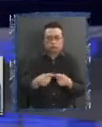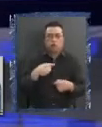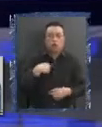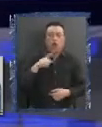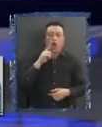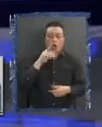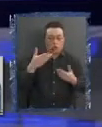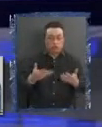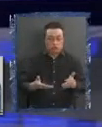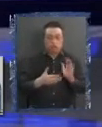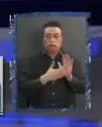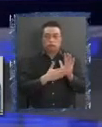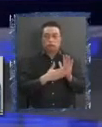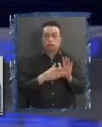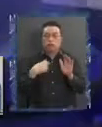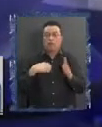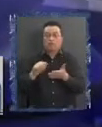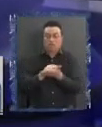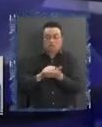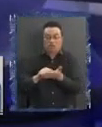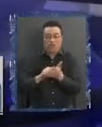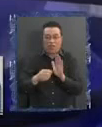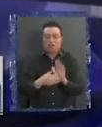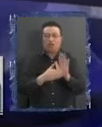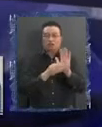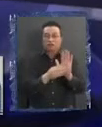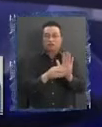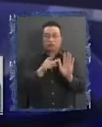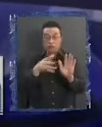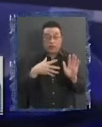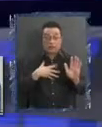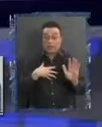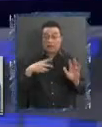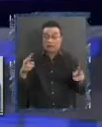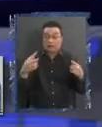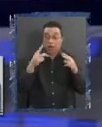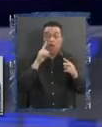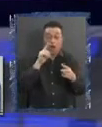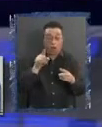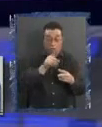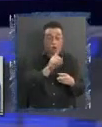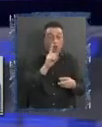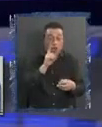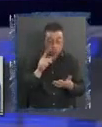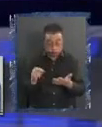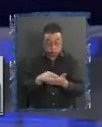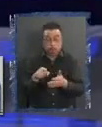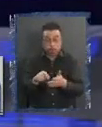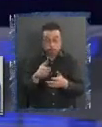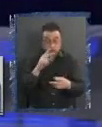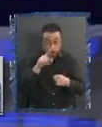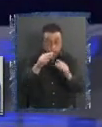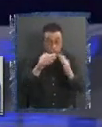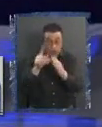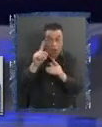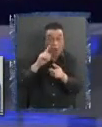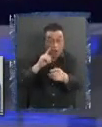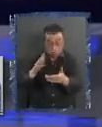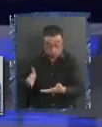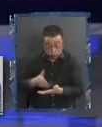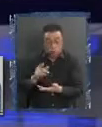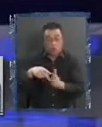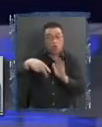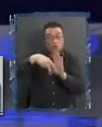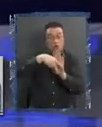Un borrador Así que si nos quieren seguir Porque ya hay varios que lo tienen Lo están comprando Vamos a partir De la norma